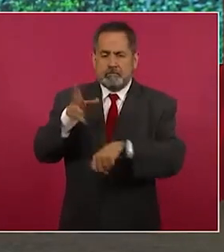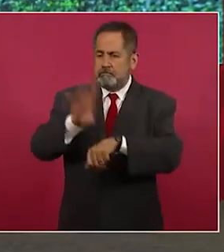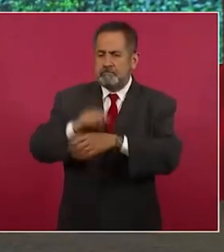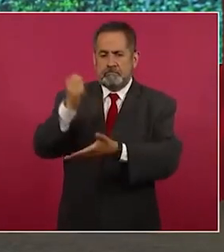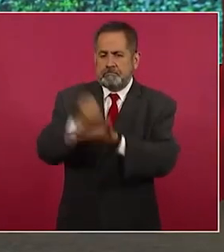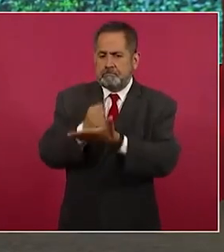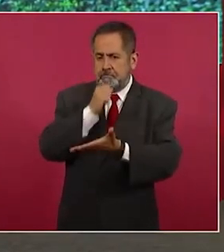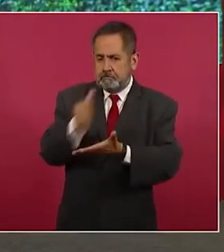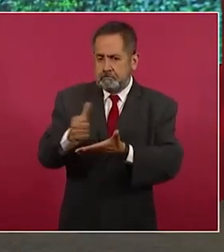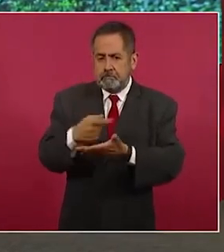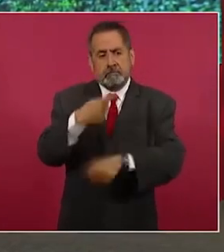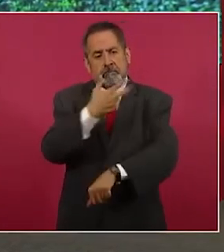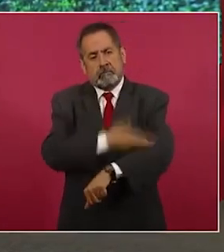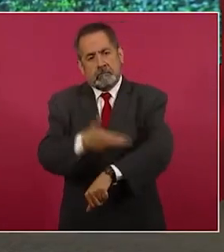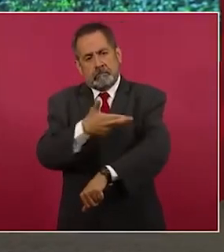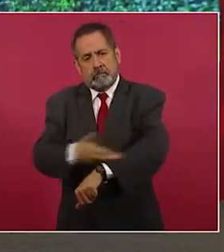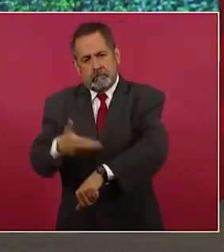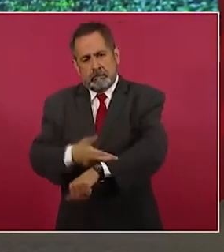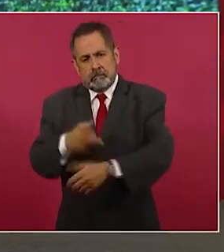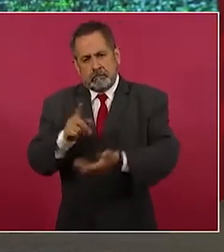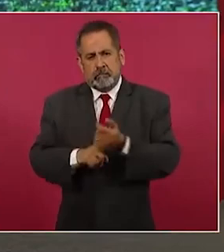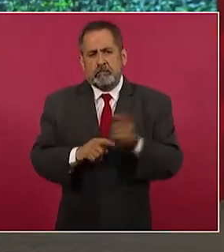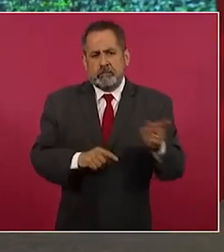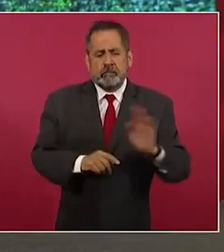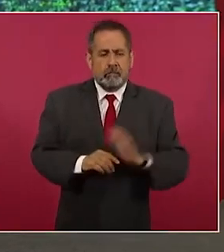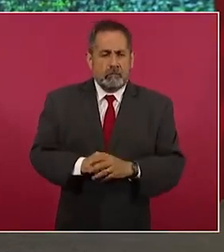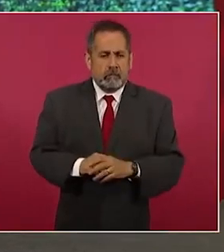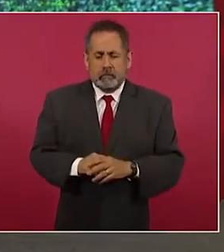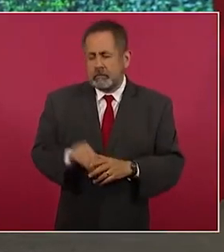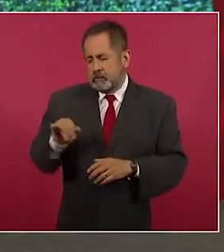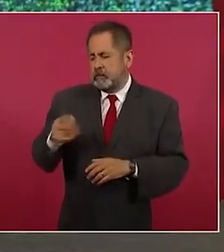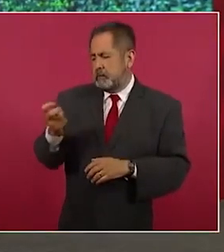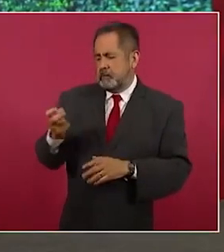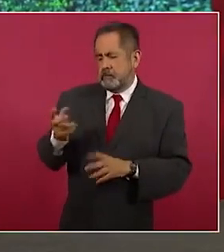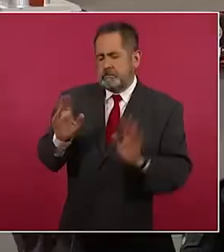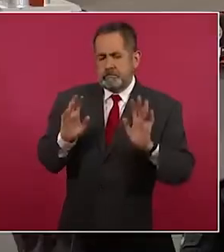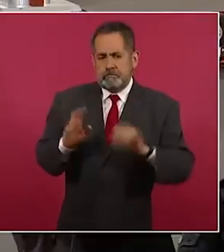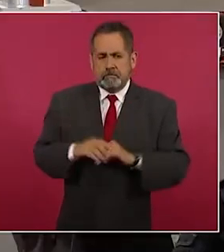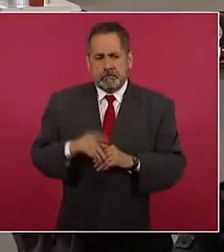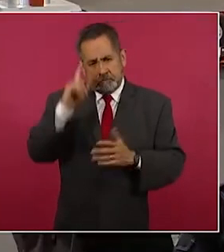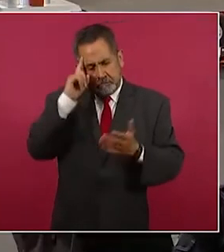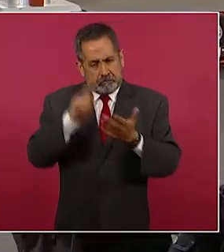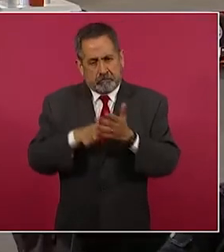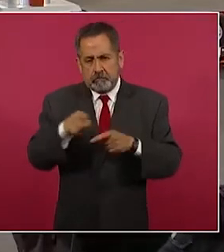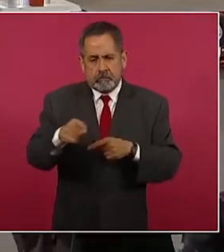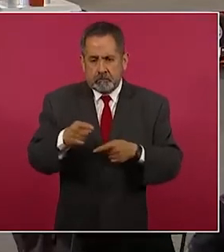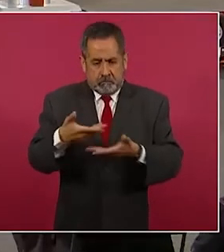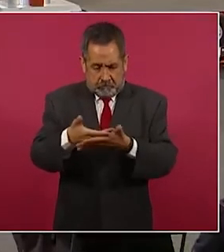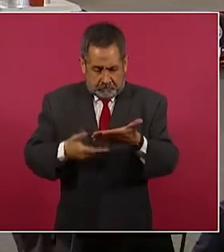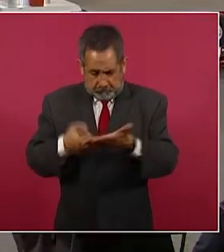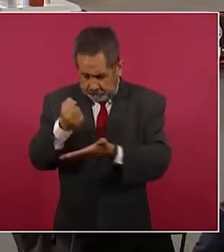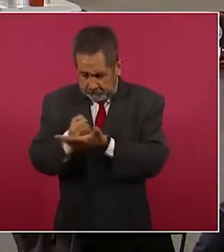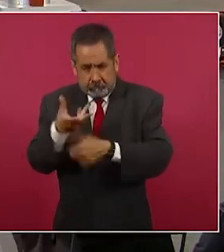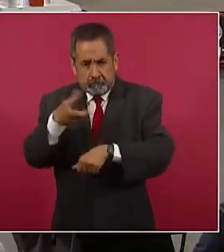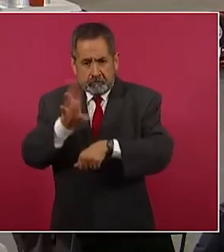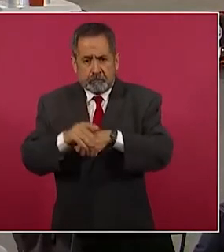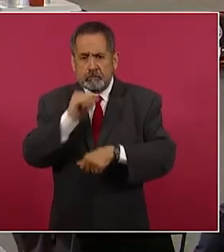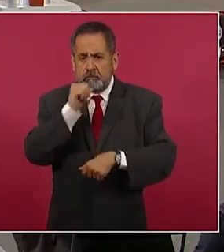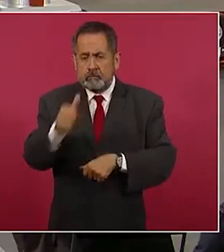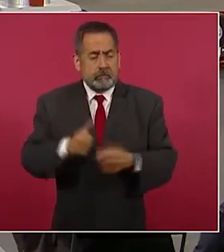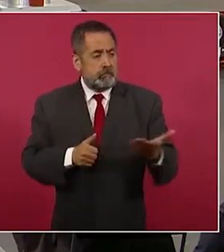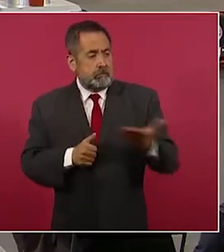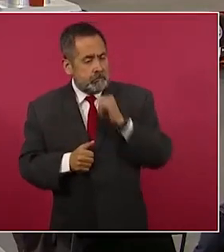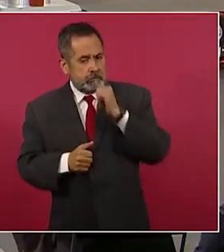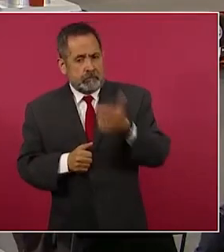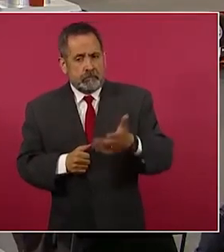tratando de hacer… ¿Es el Xivaba? Sí, es de los ocho. Seguramente sí, porque no pasa la propuesta.